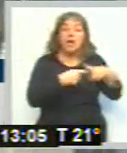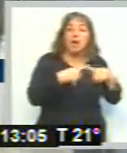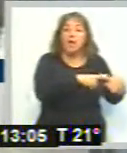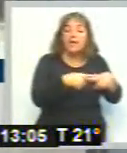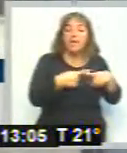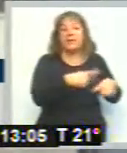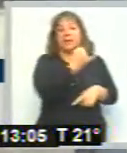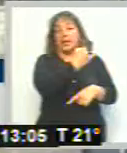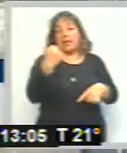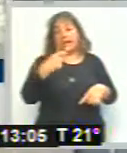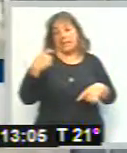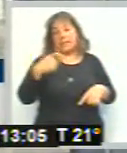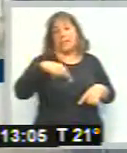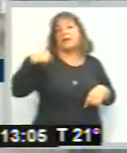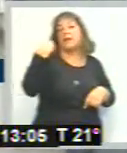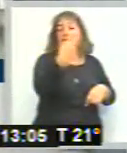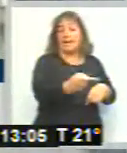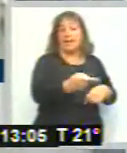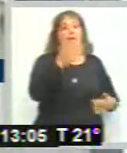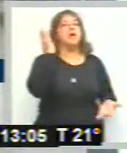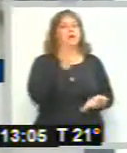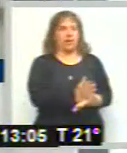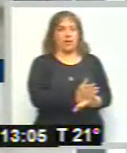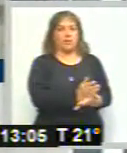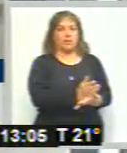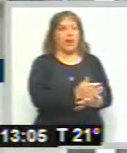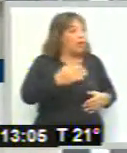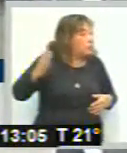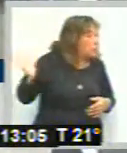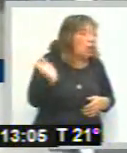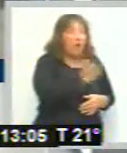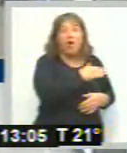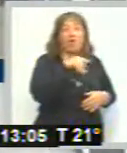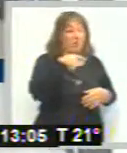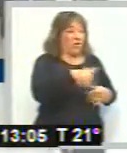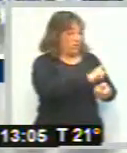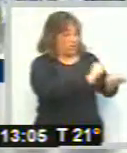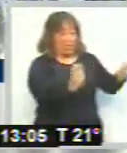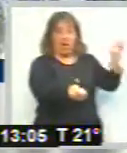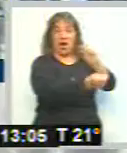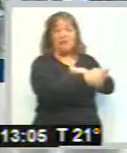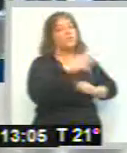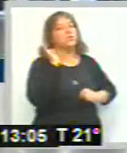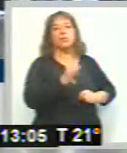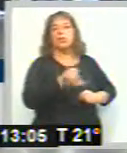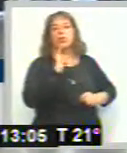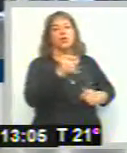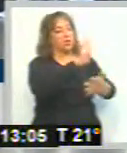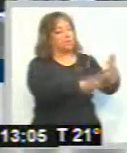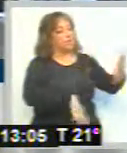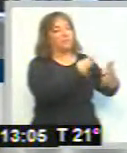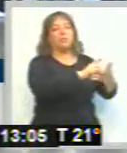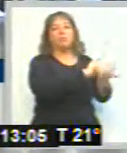el dictado de la sentencia. Entonces, todo esto obliga a la reprogramación. Estaríamos hablando que